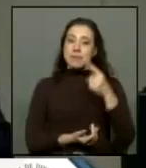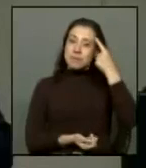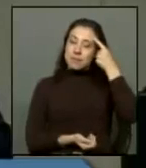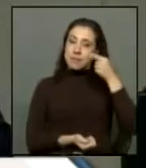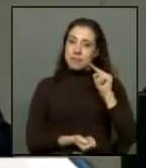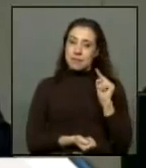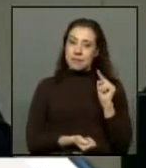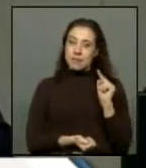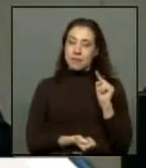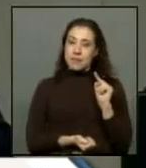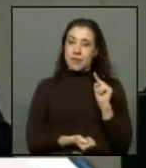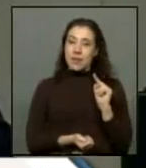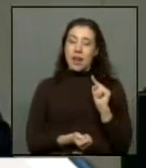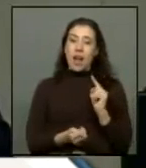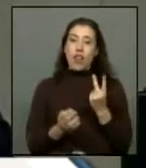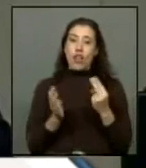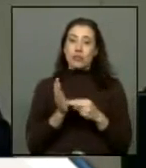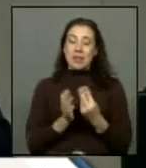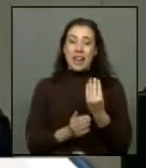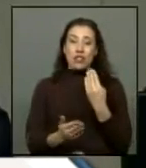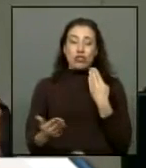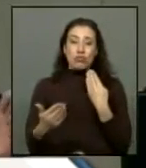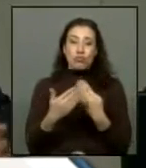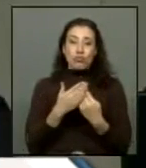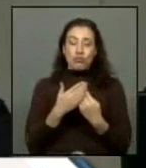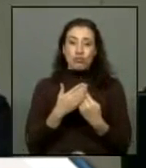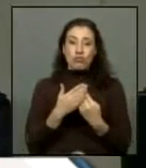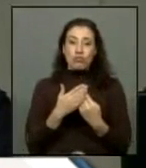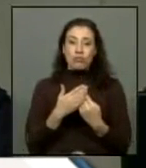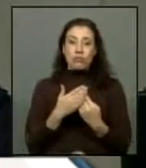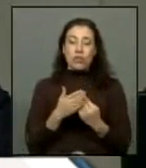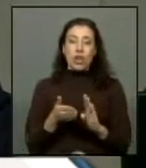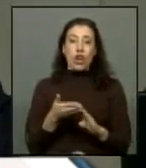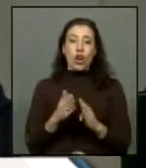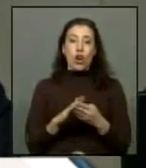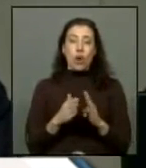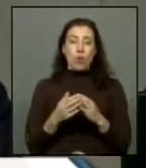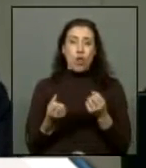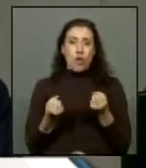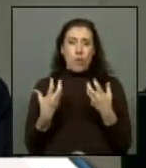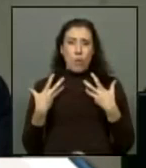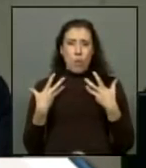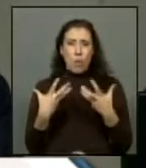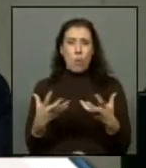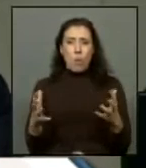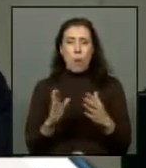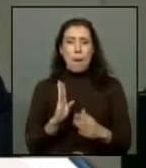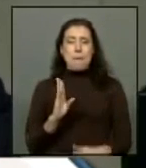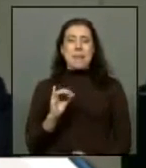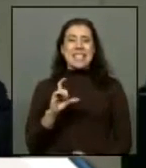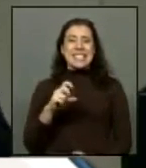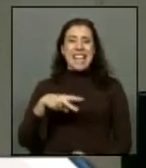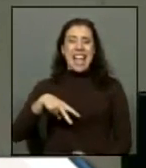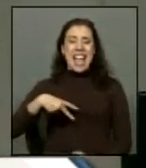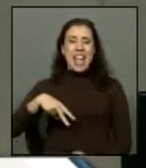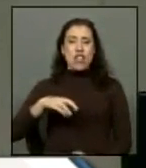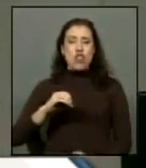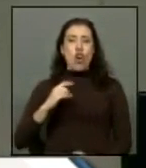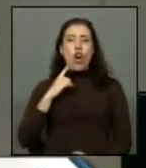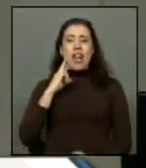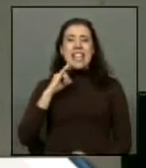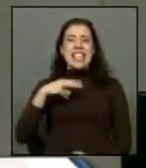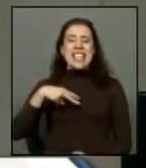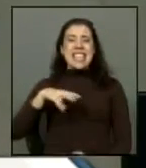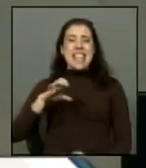embargo, a fines del año 2014, una comunidad violenta, la griseño Kiñemapu, de Loncoche,